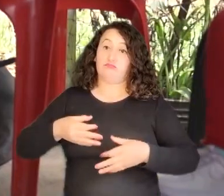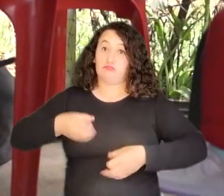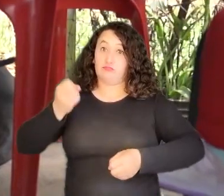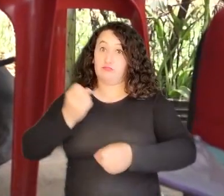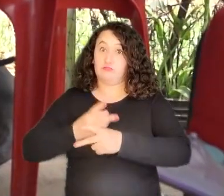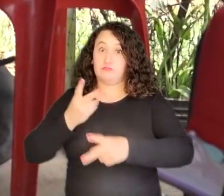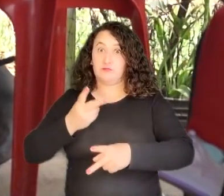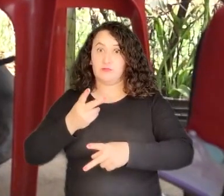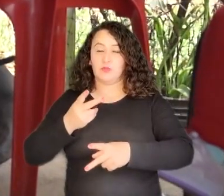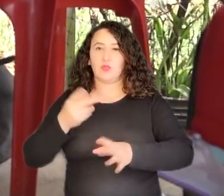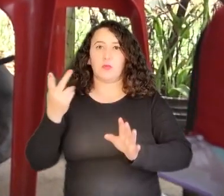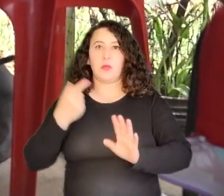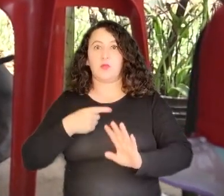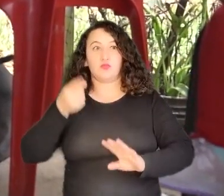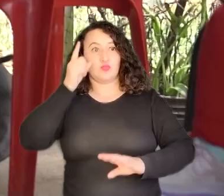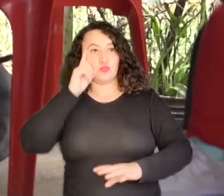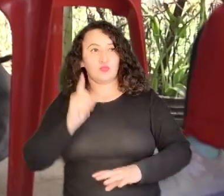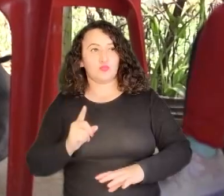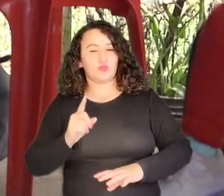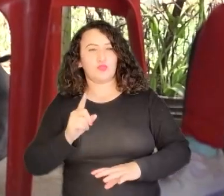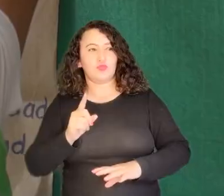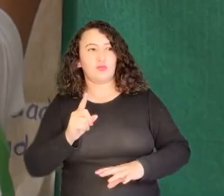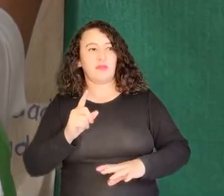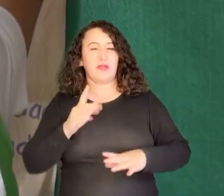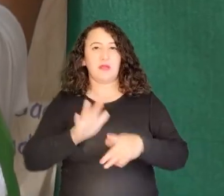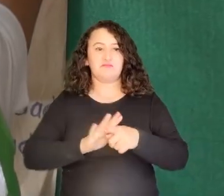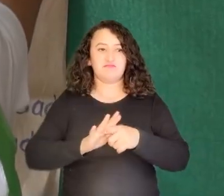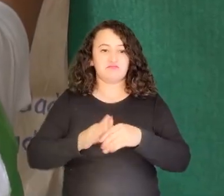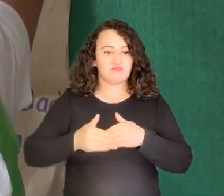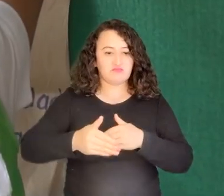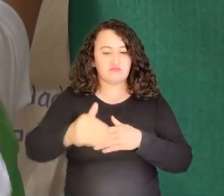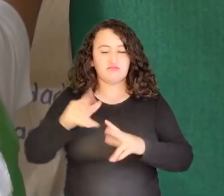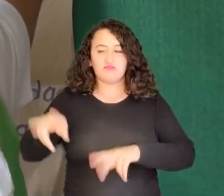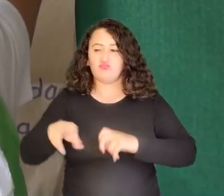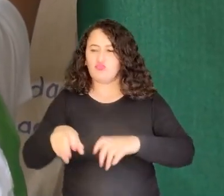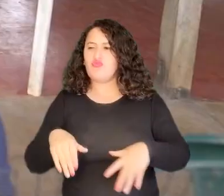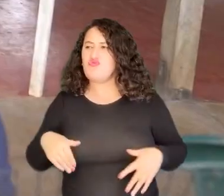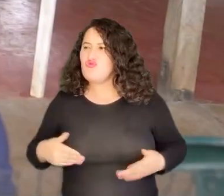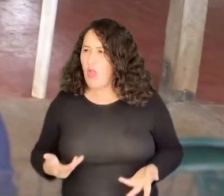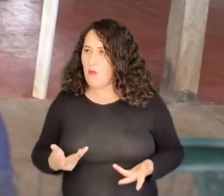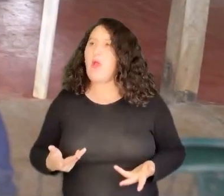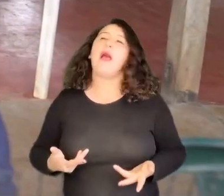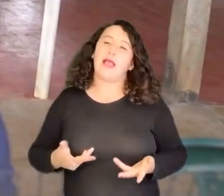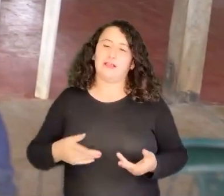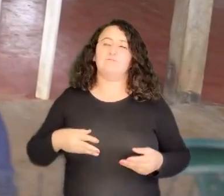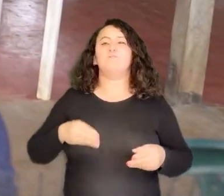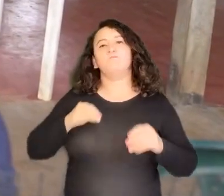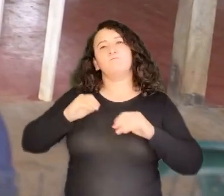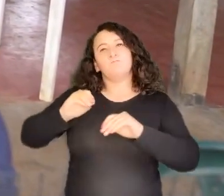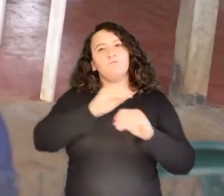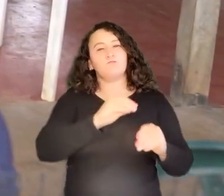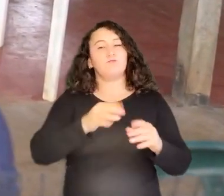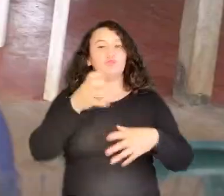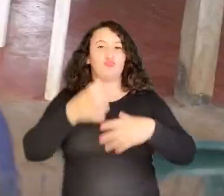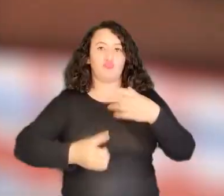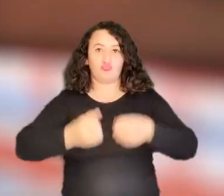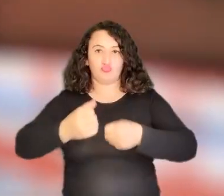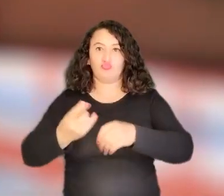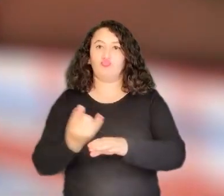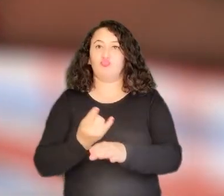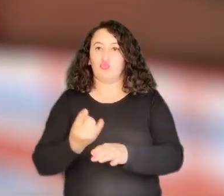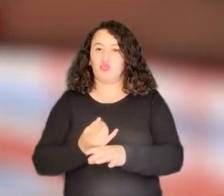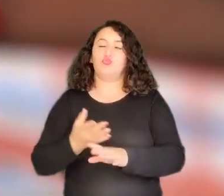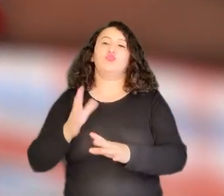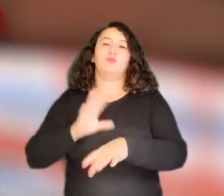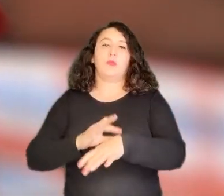sobre el desconocimiento de las buenas prácticas ganaderas enfocadas a las buenas prácticas de higiene del ordeño y buenas prácticas de uso de medicamentos